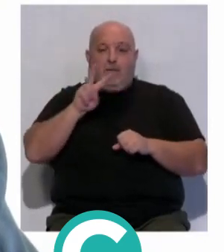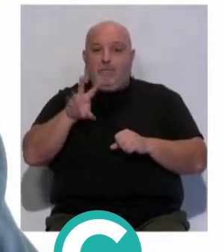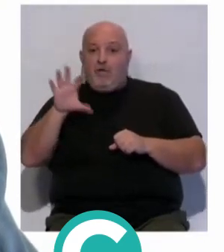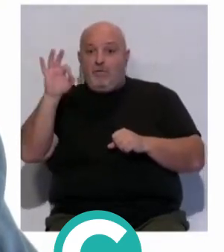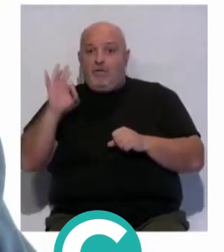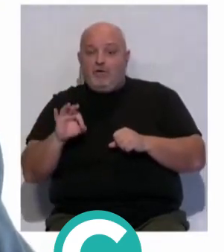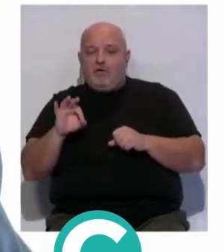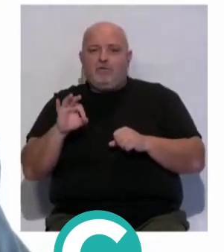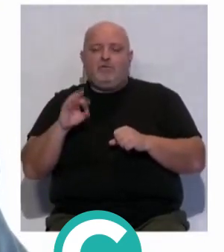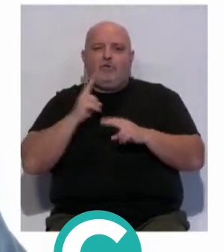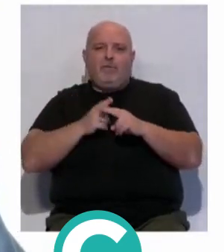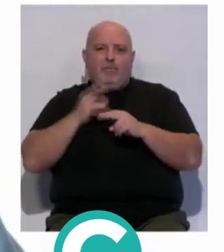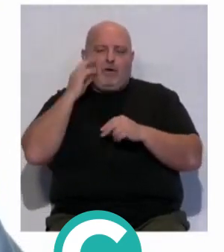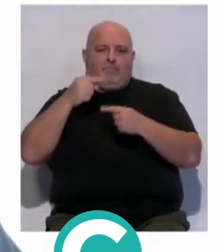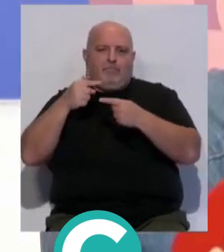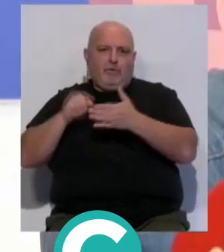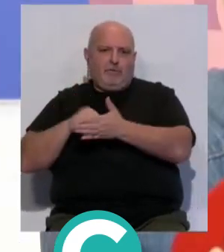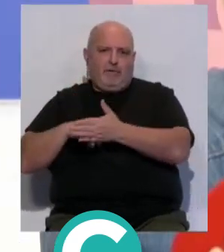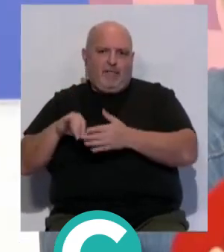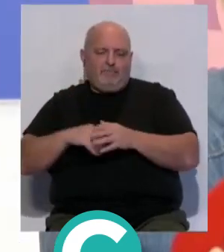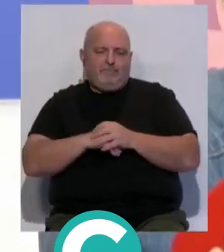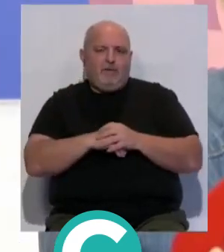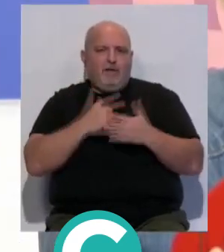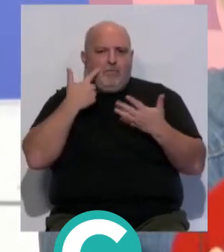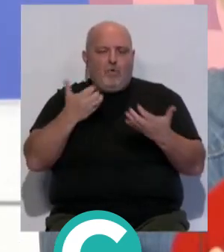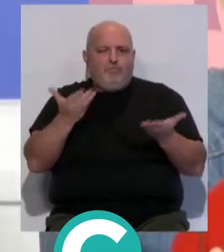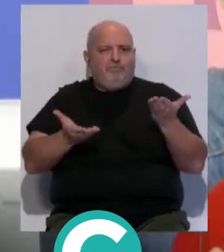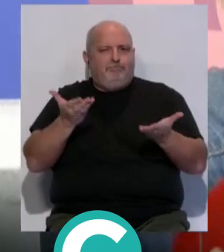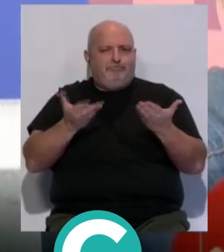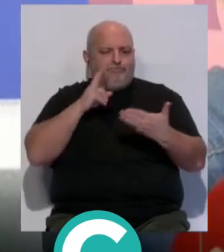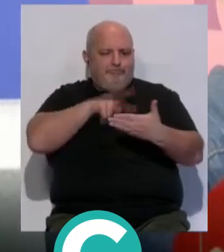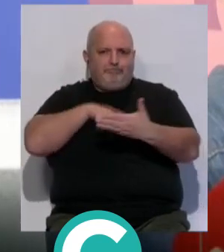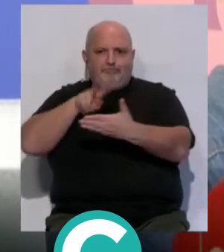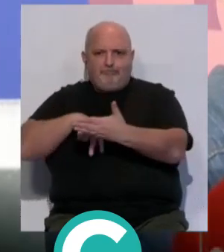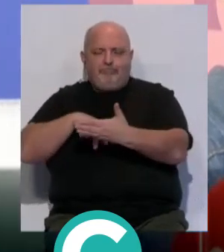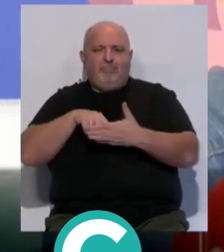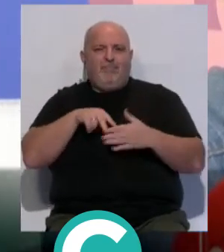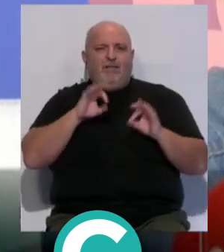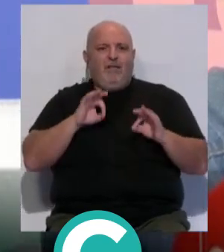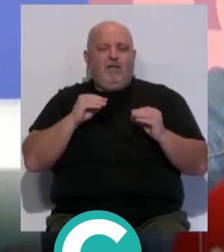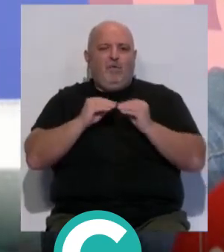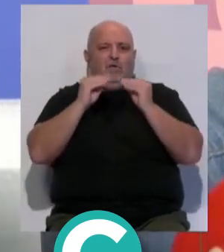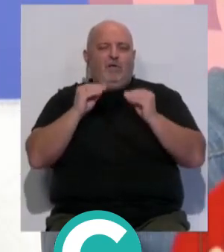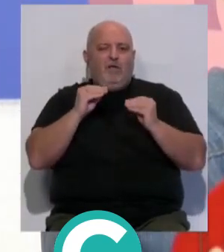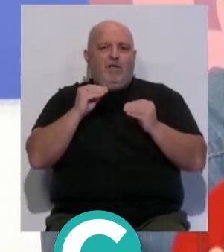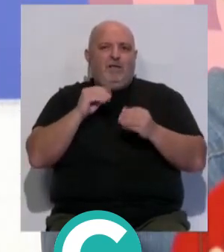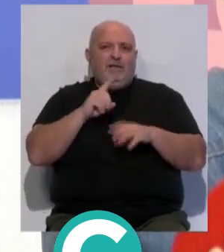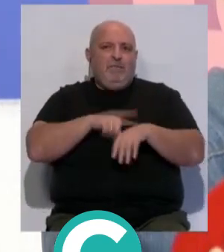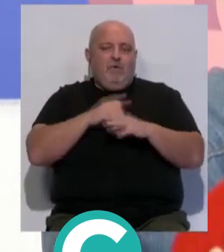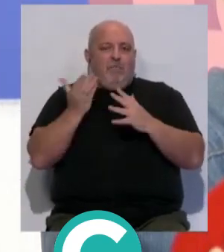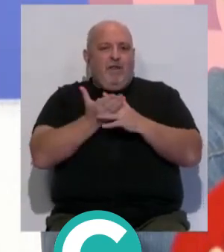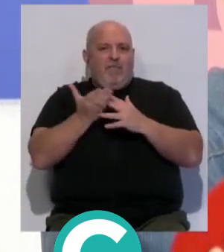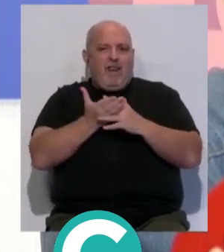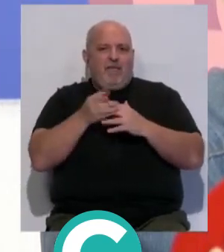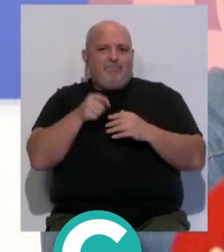25% tienen nombre de mujer. Hemos podido comprobar que justamente los contratos a tiempo parcial es donde